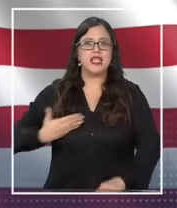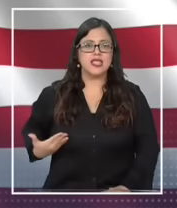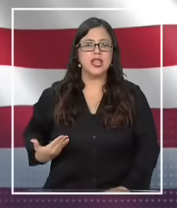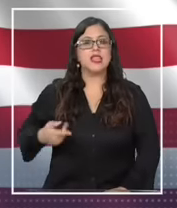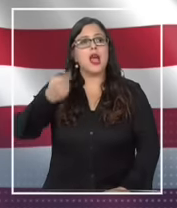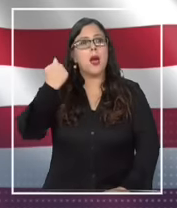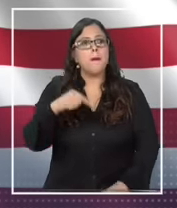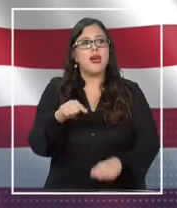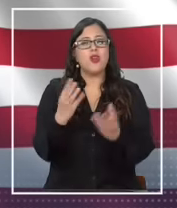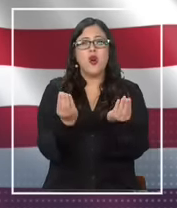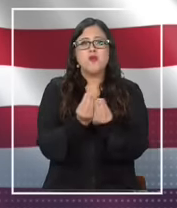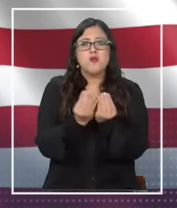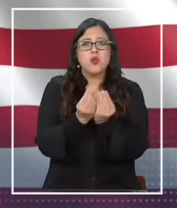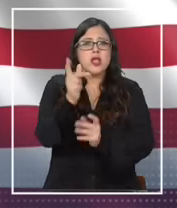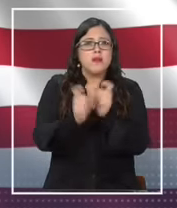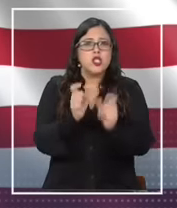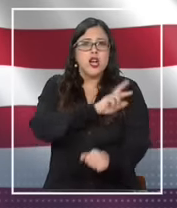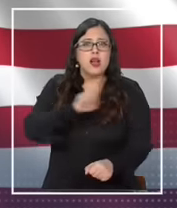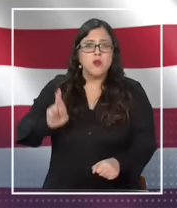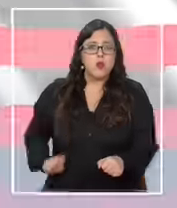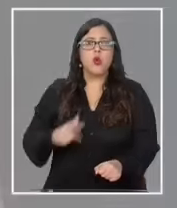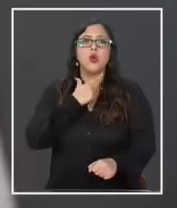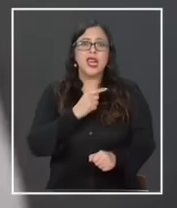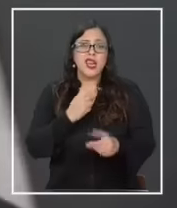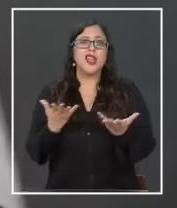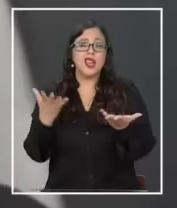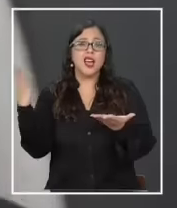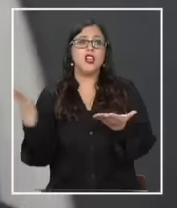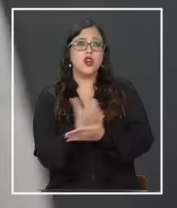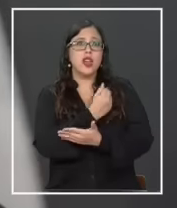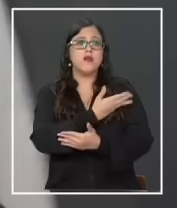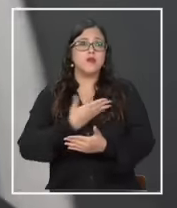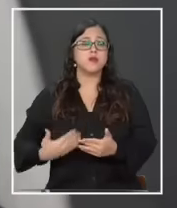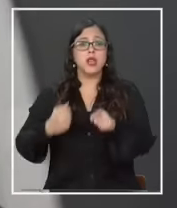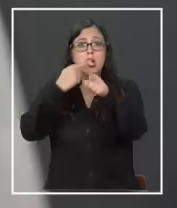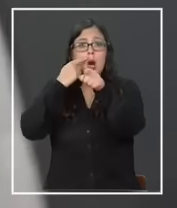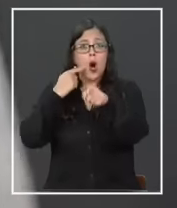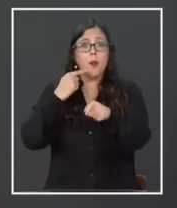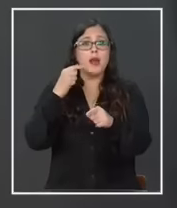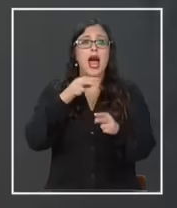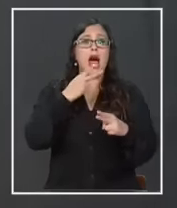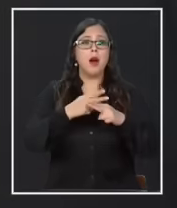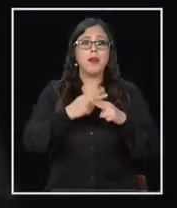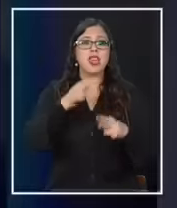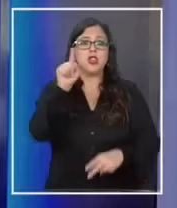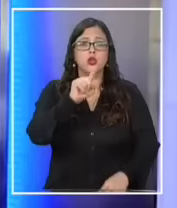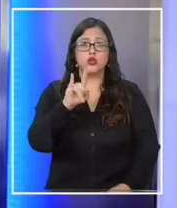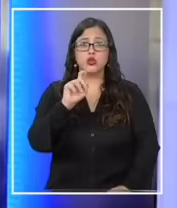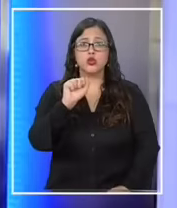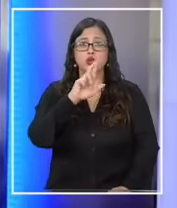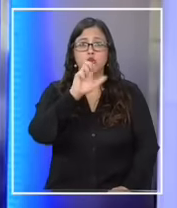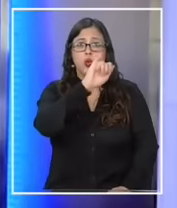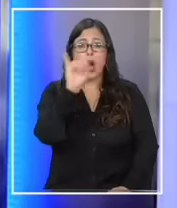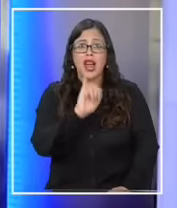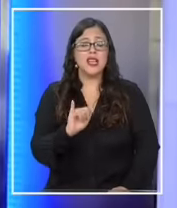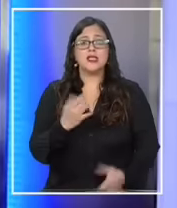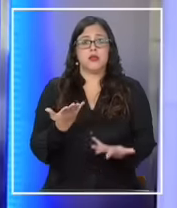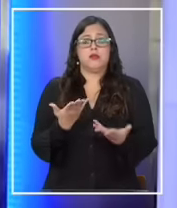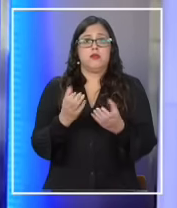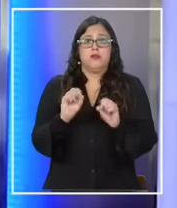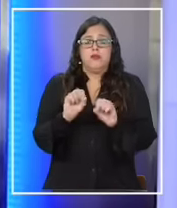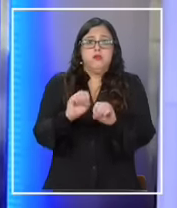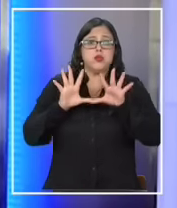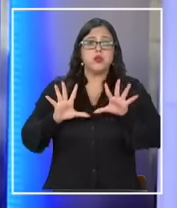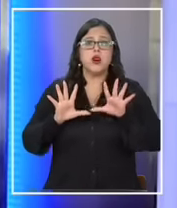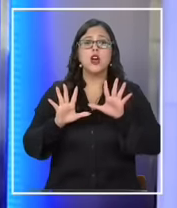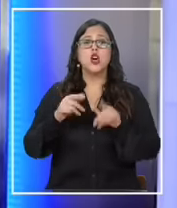la más de una decena de republicanos que busca la presidencia. El caso de Suárez es hasta el momento inédito. Soy el único candidato hispano